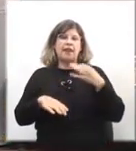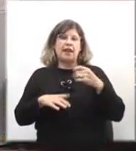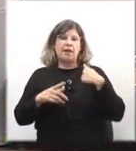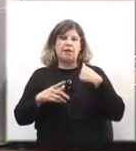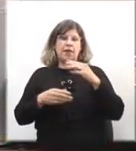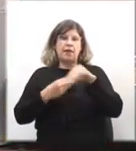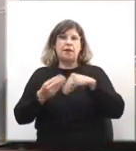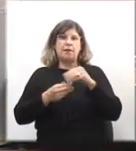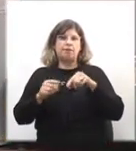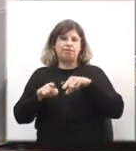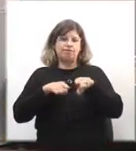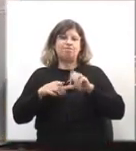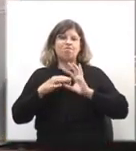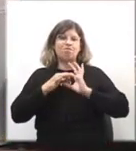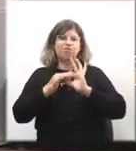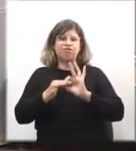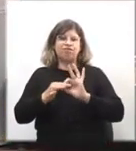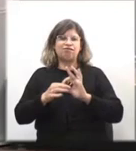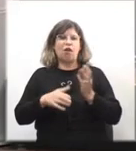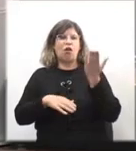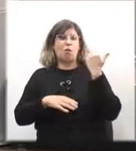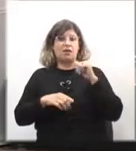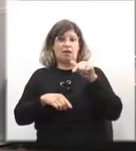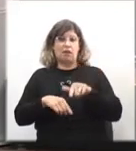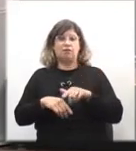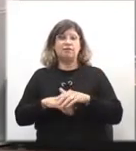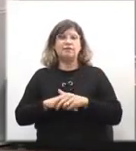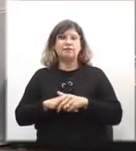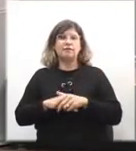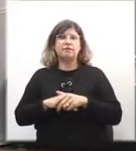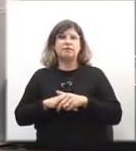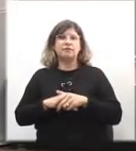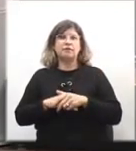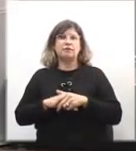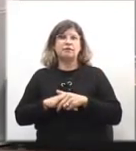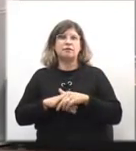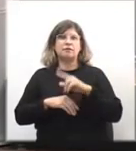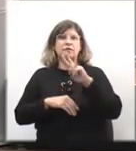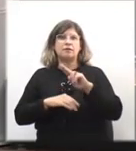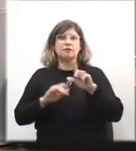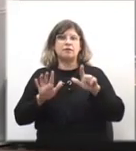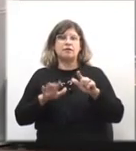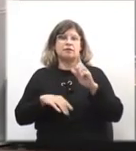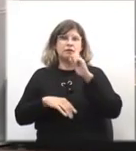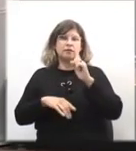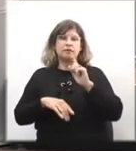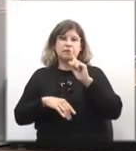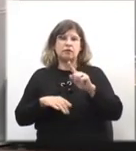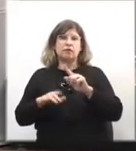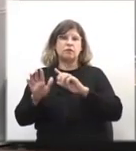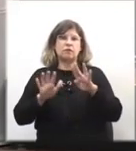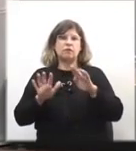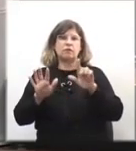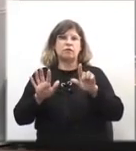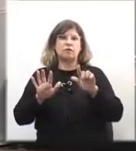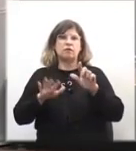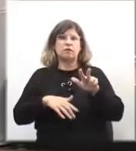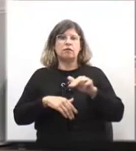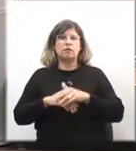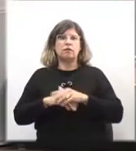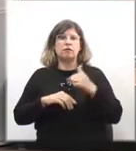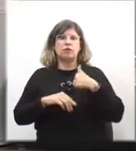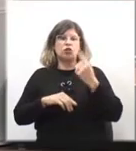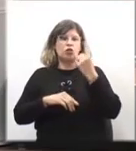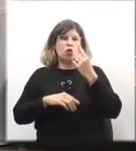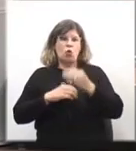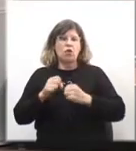directamente enlazada con el pasado reciente. El 27 de junio de 1973 yo tenía